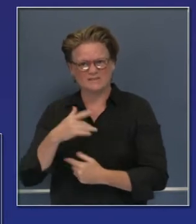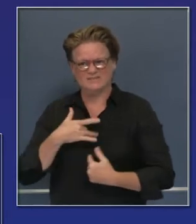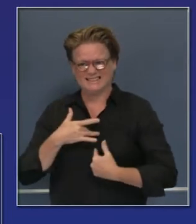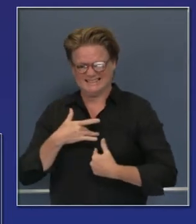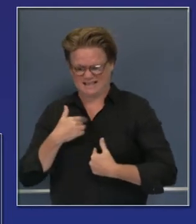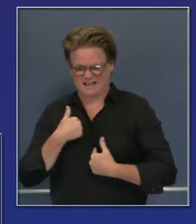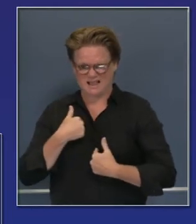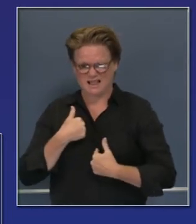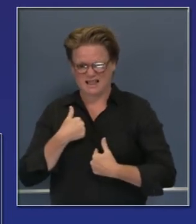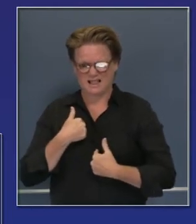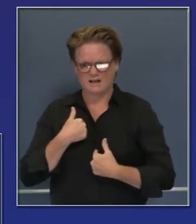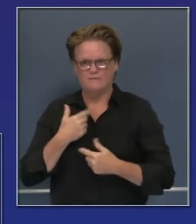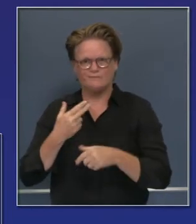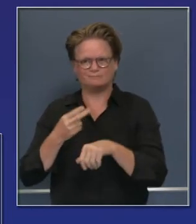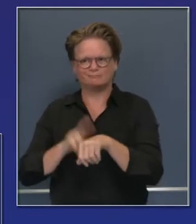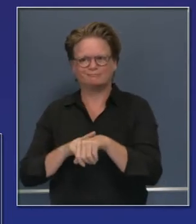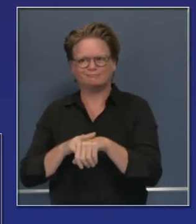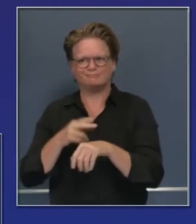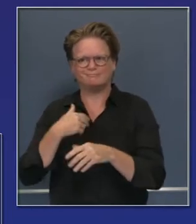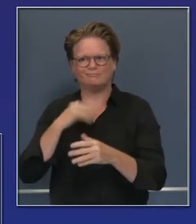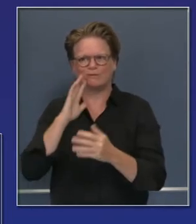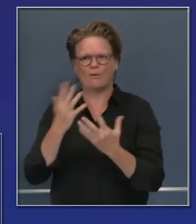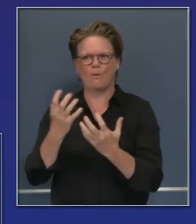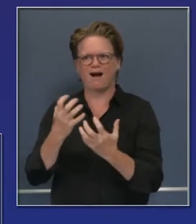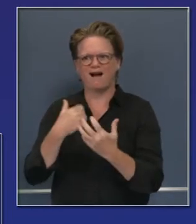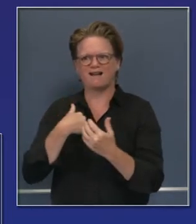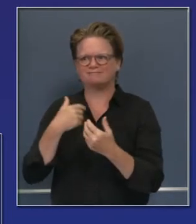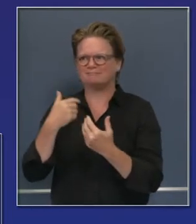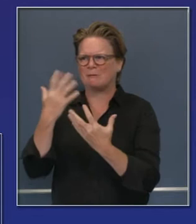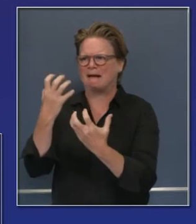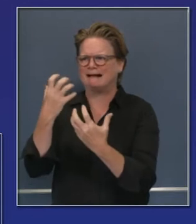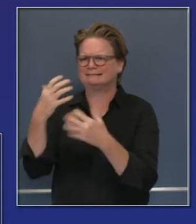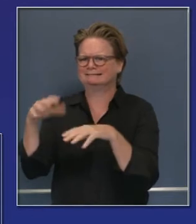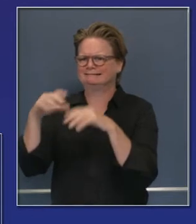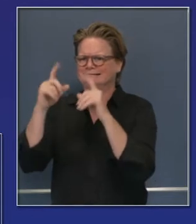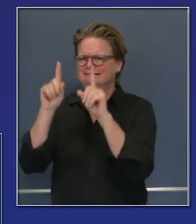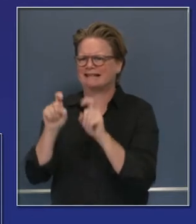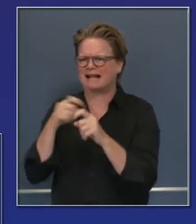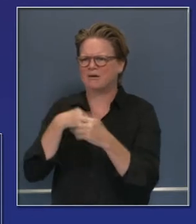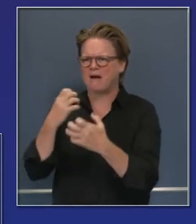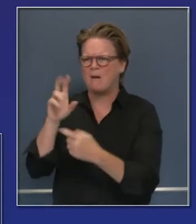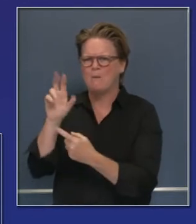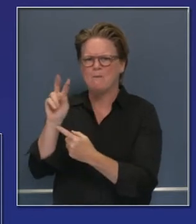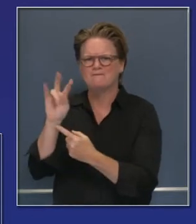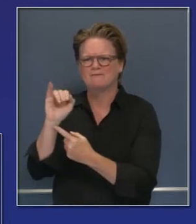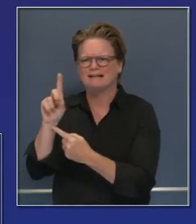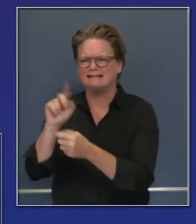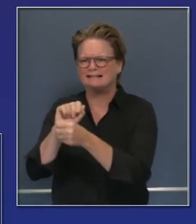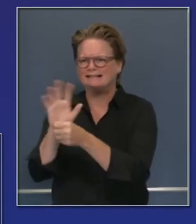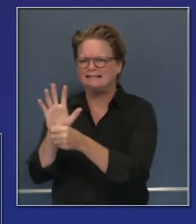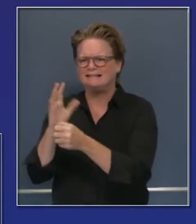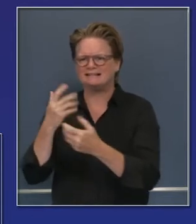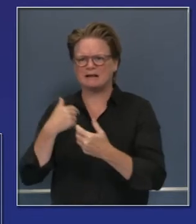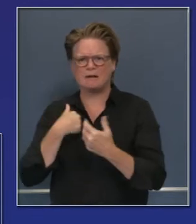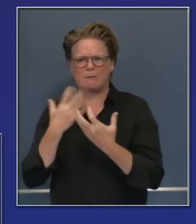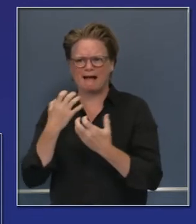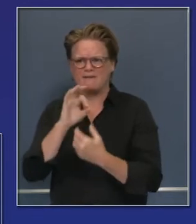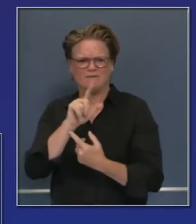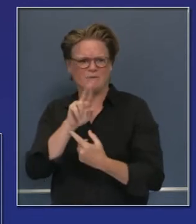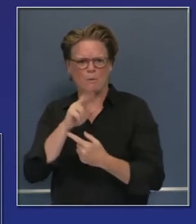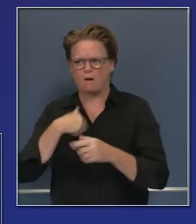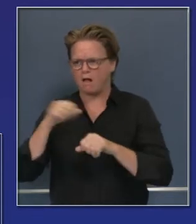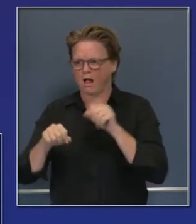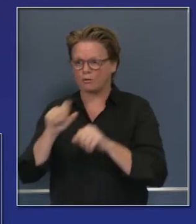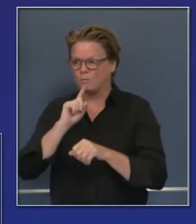a la gripe y que, por supuesto, estarán pidiendo que se les haga la prueba no solamente para el resfriado o la gripe, pero también